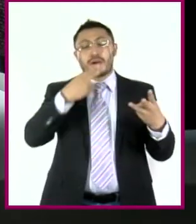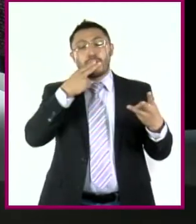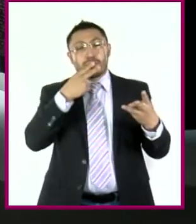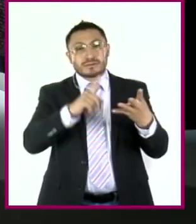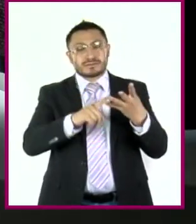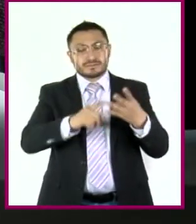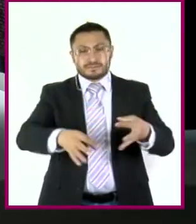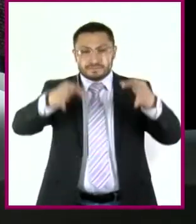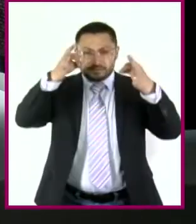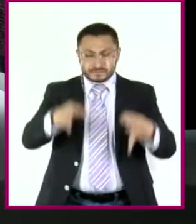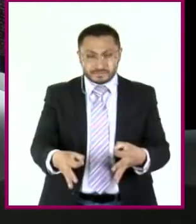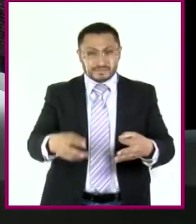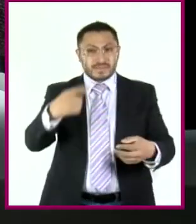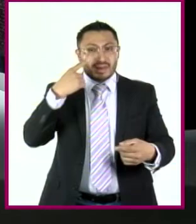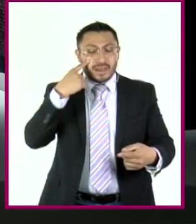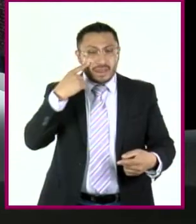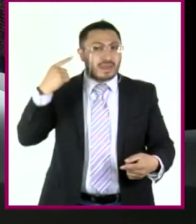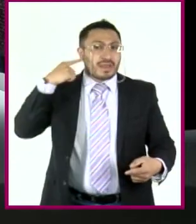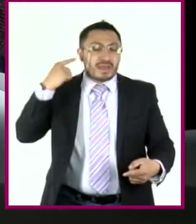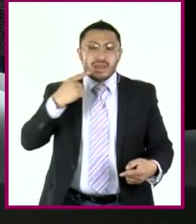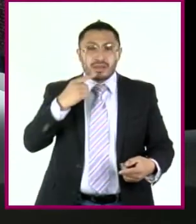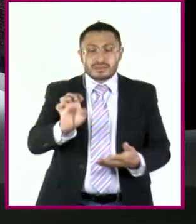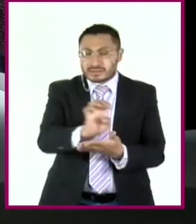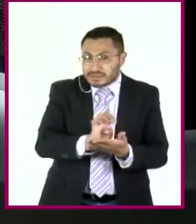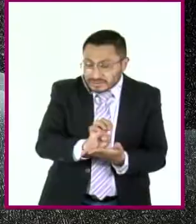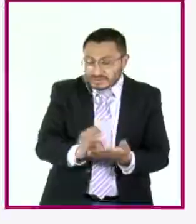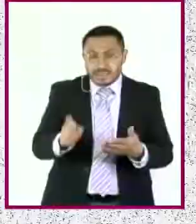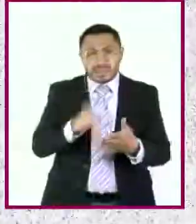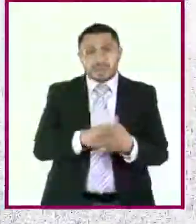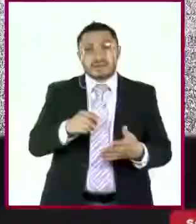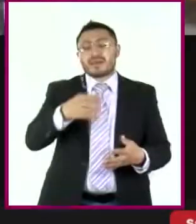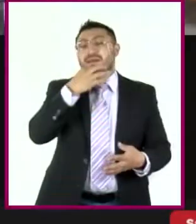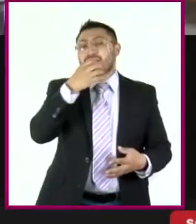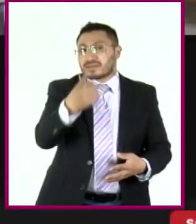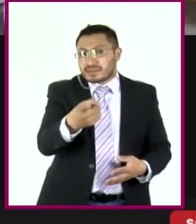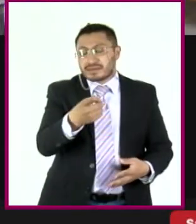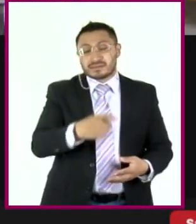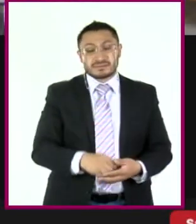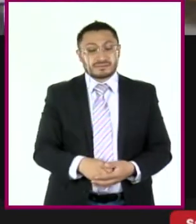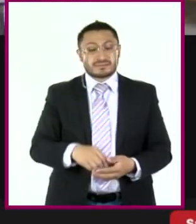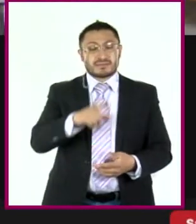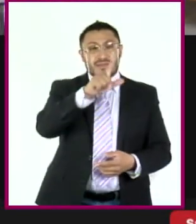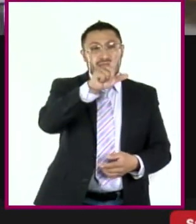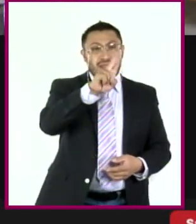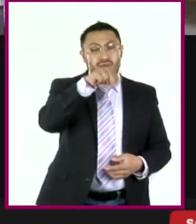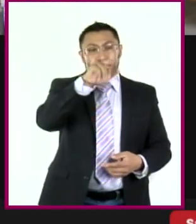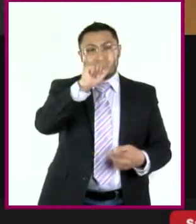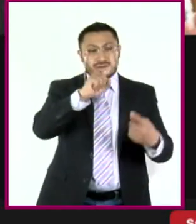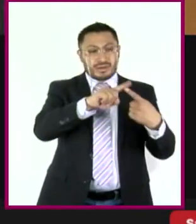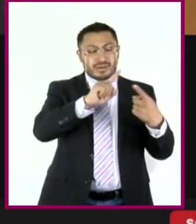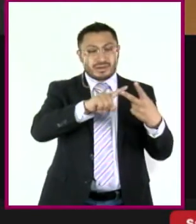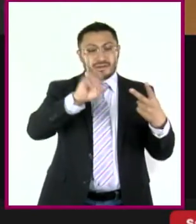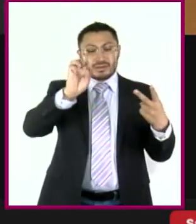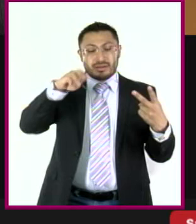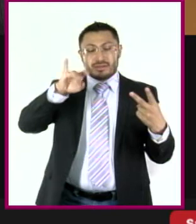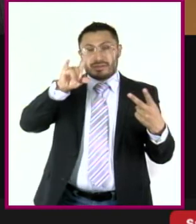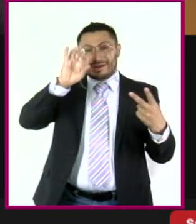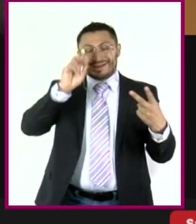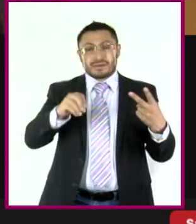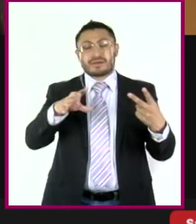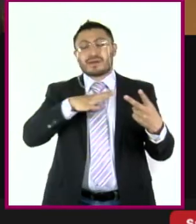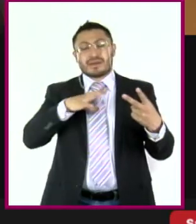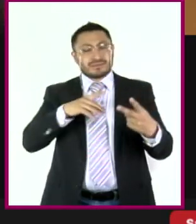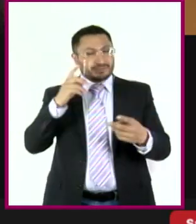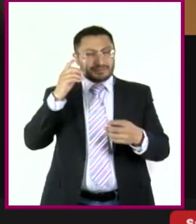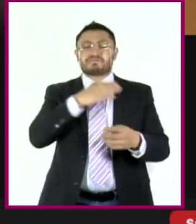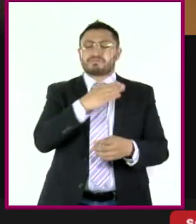de sentidos puesta en escena, enunciación. Luna y Emiliano encuentran que hay una distinción entre tener una